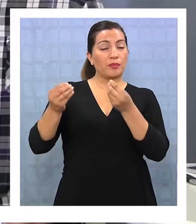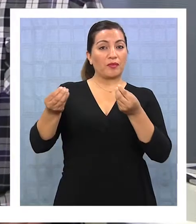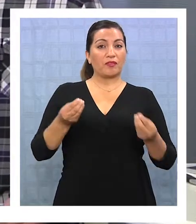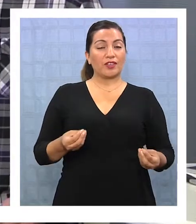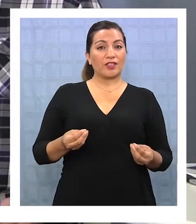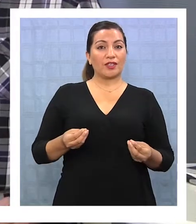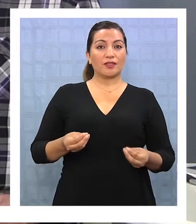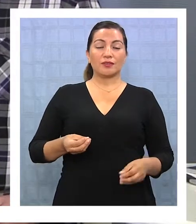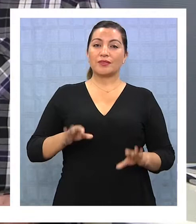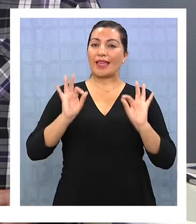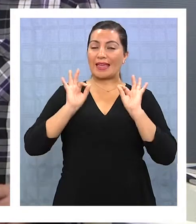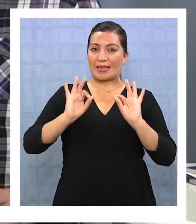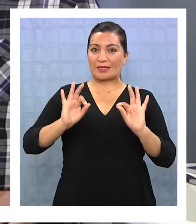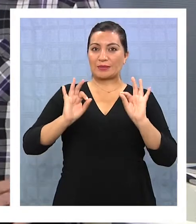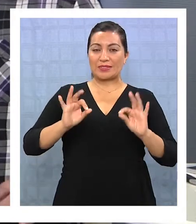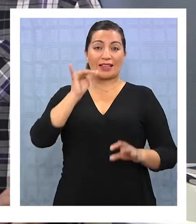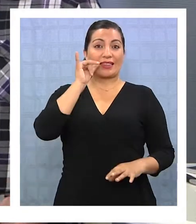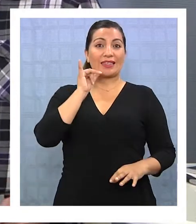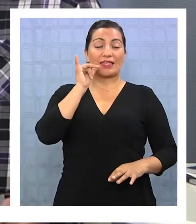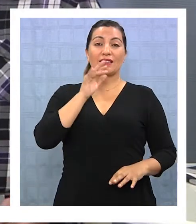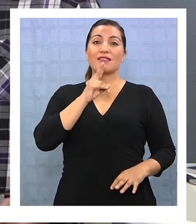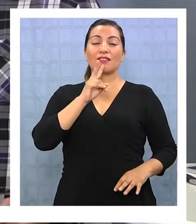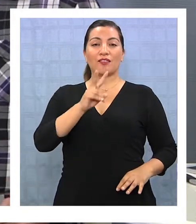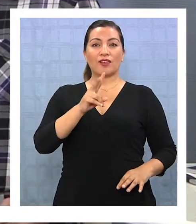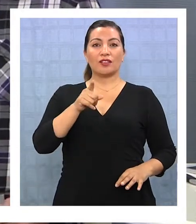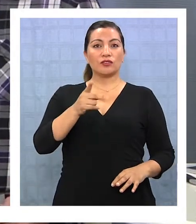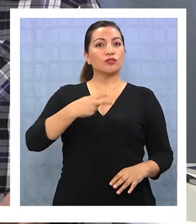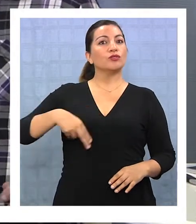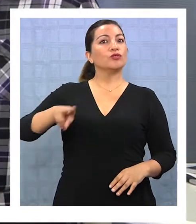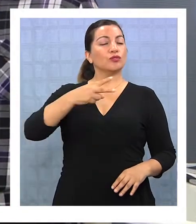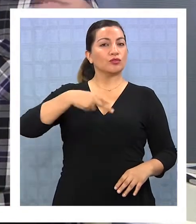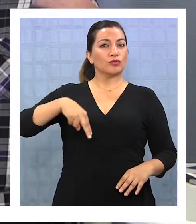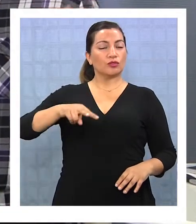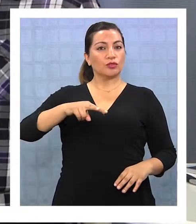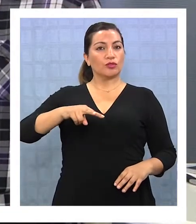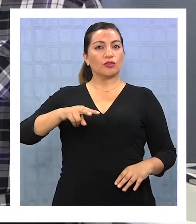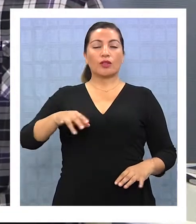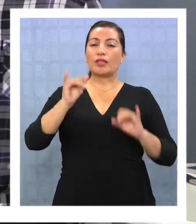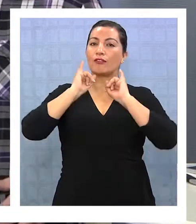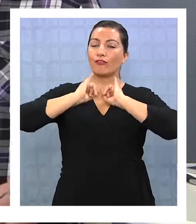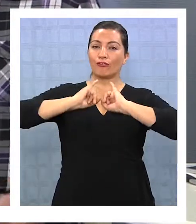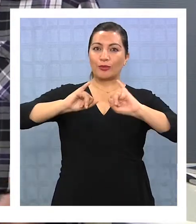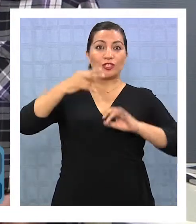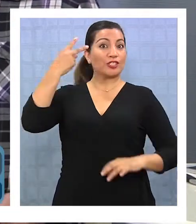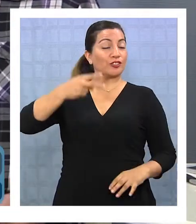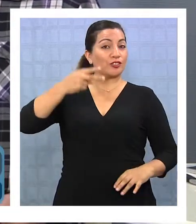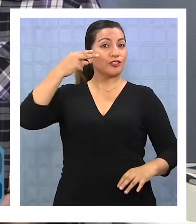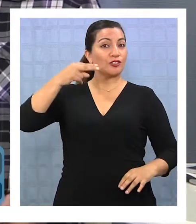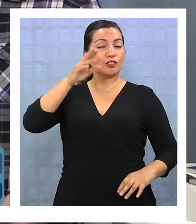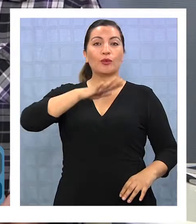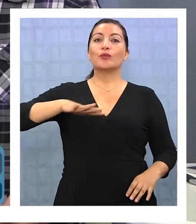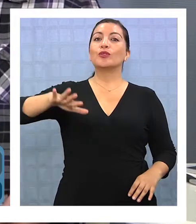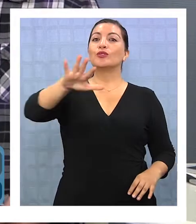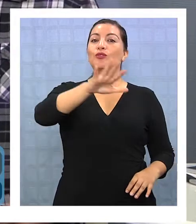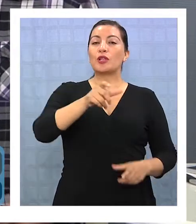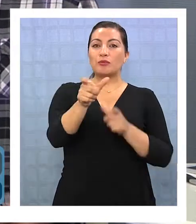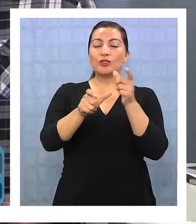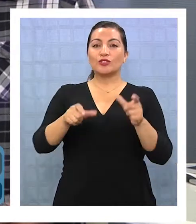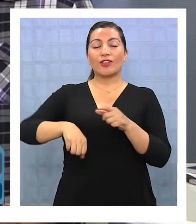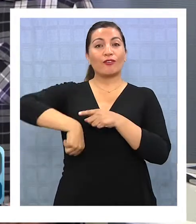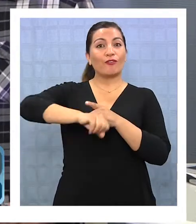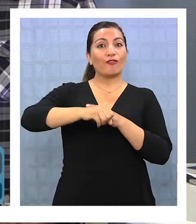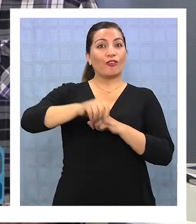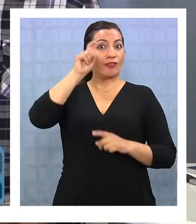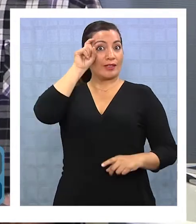Bienvenidos a esta transmisión especial de Quique Televisión, en donde vamos a estar entregando una excelente noticia para todos los amantes